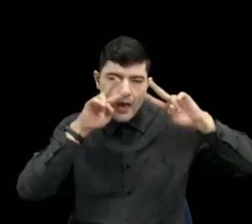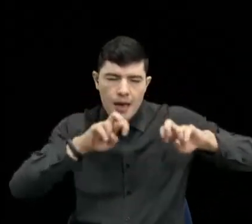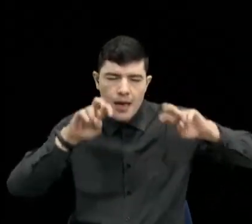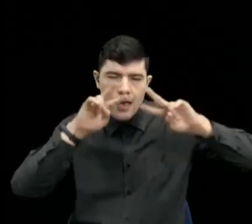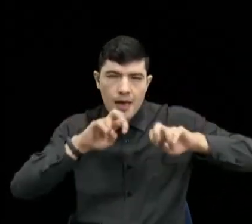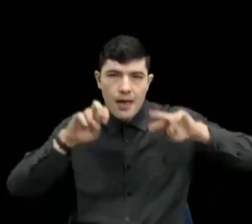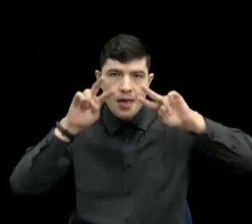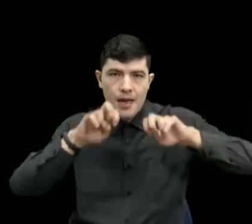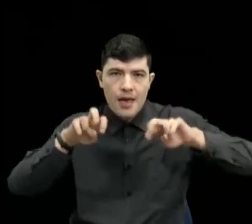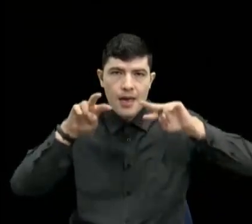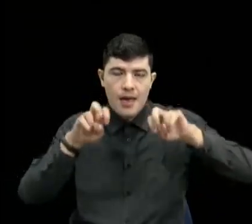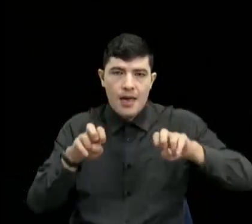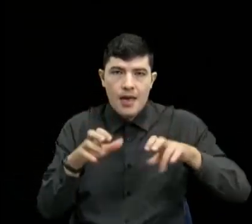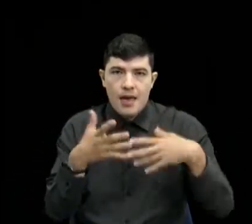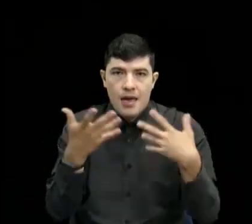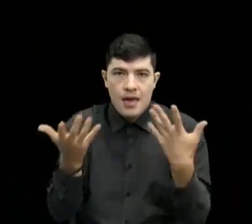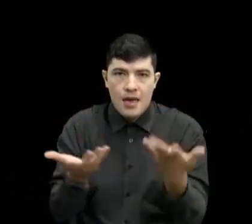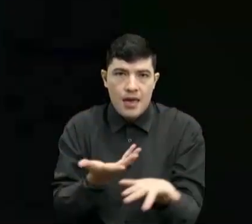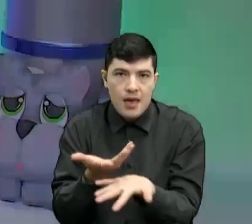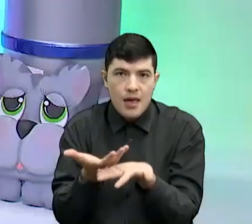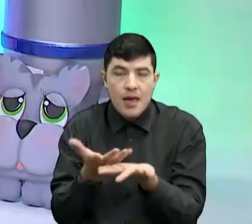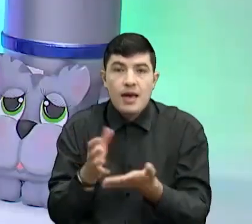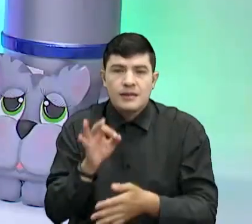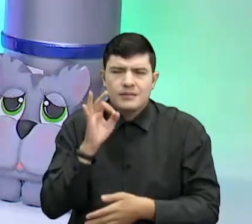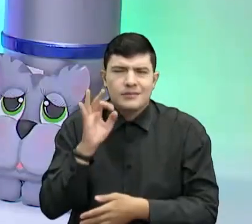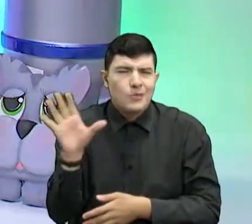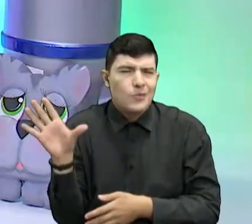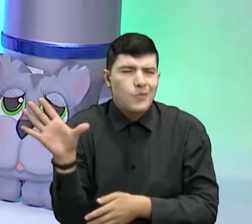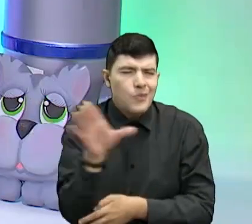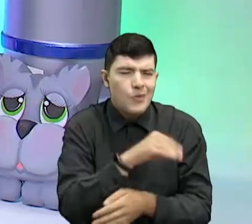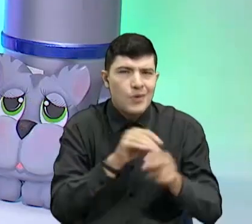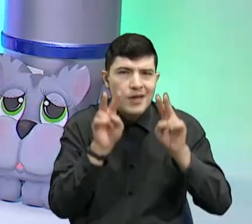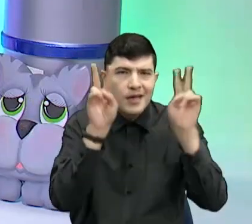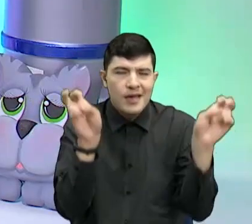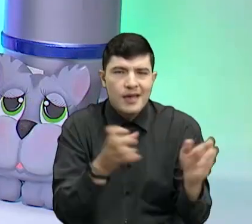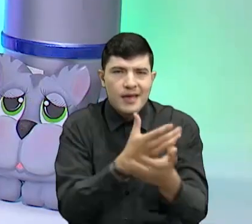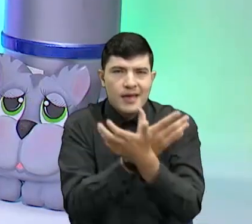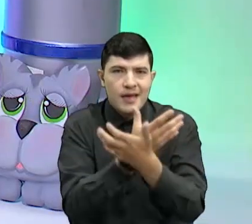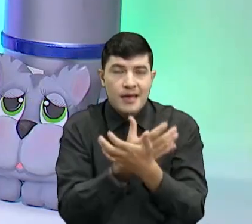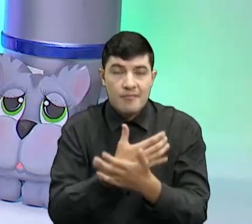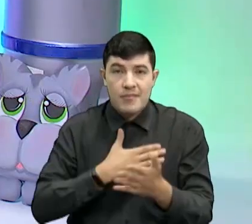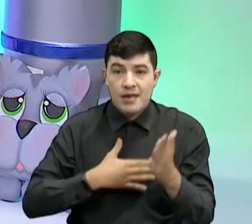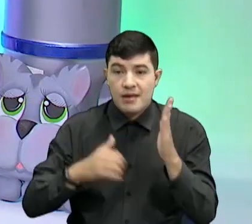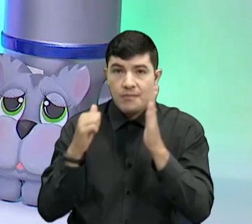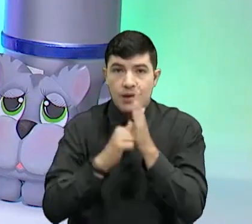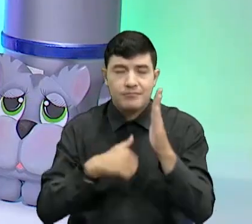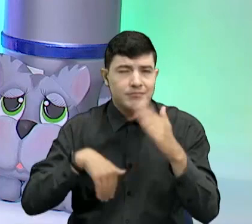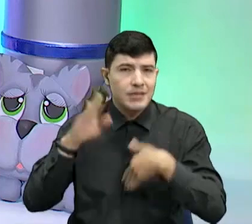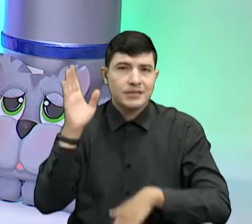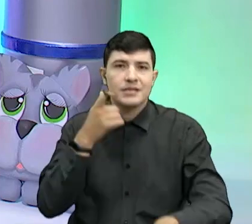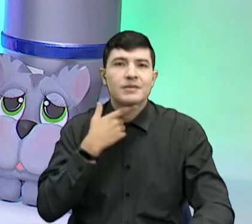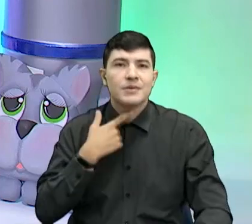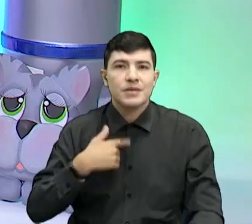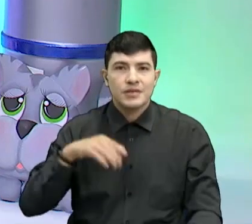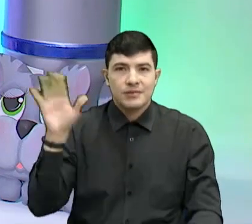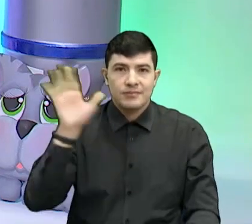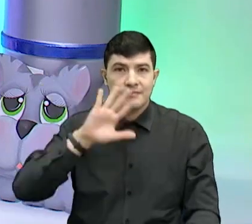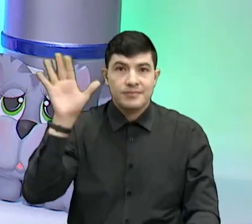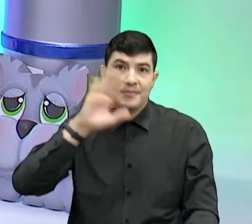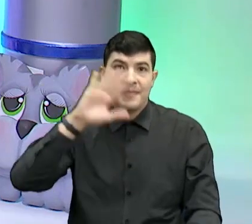todo lo de ciencias naturales, mi materia favorita. Adiós.